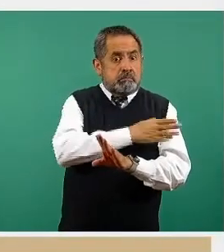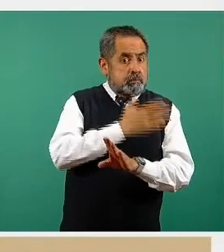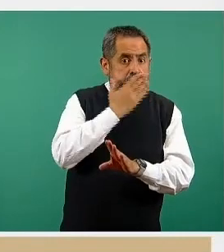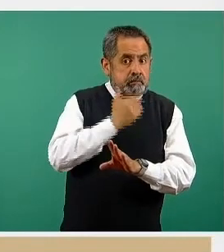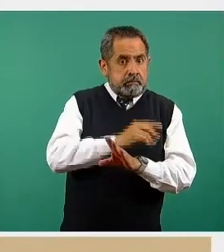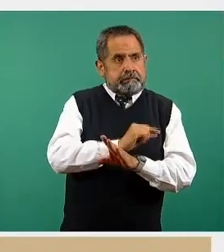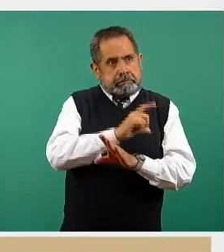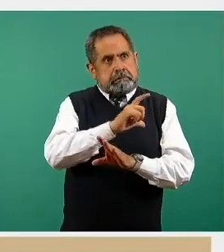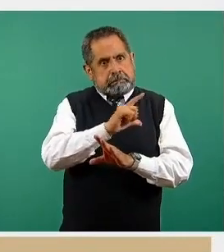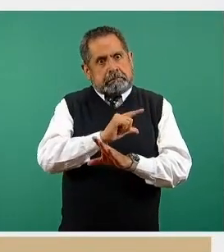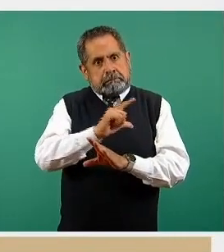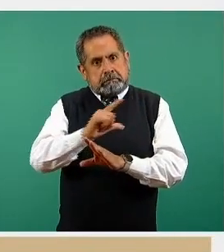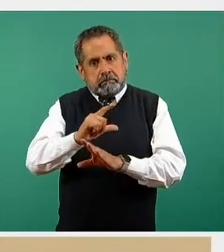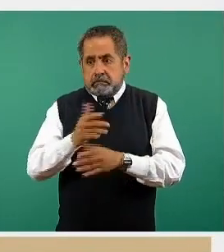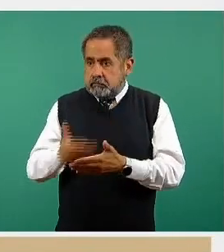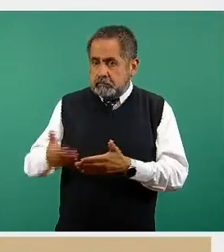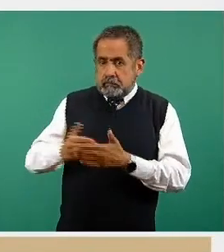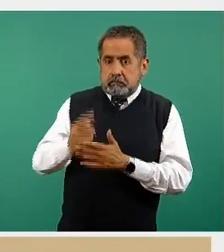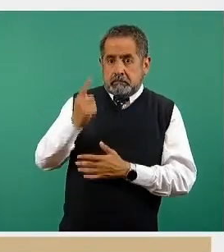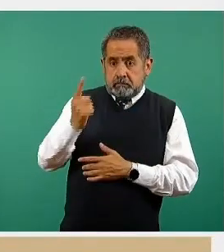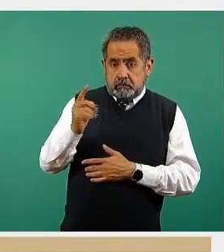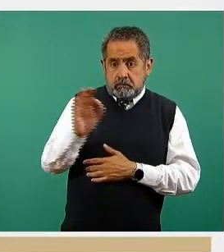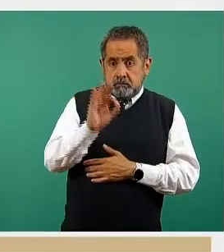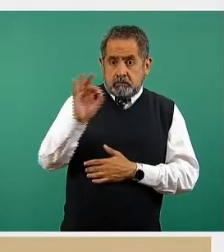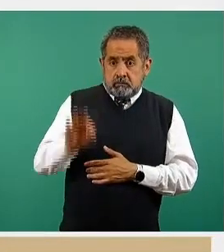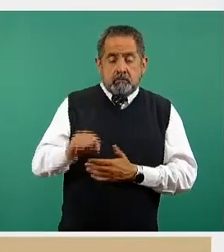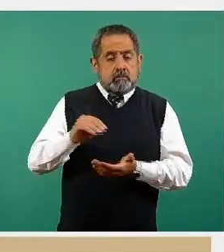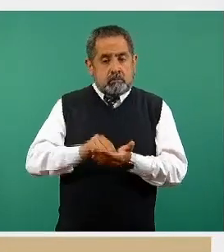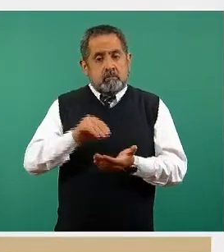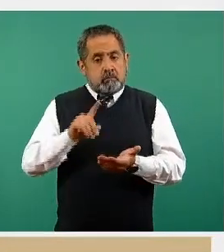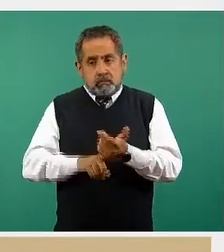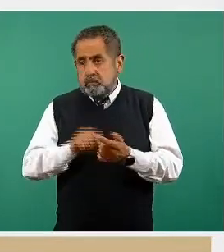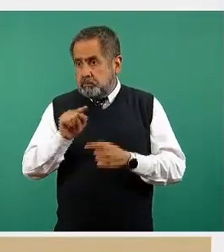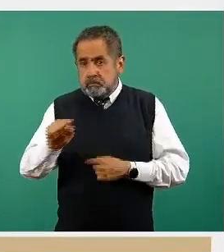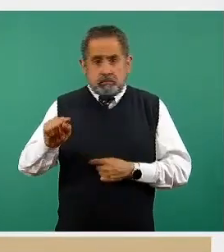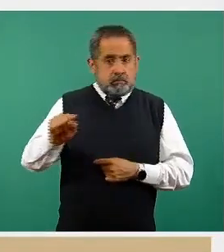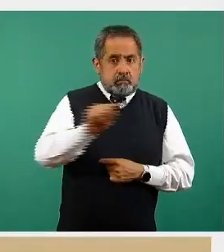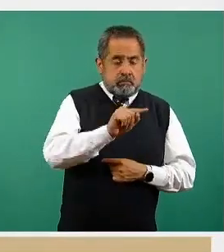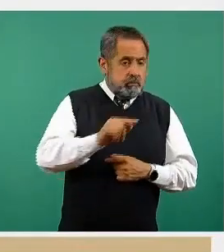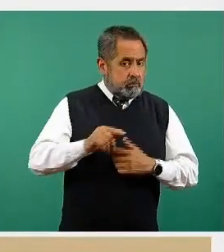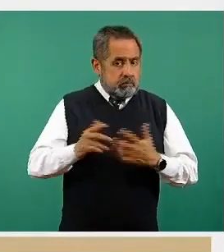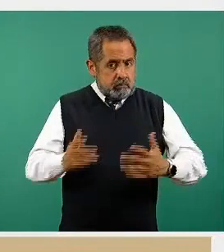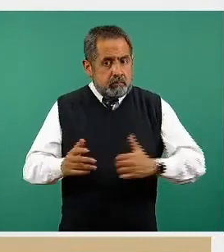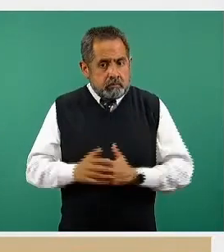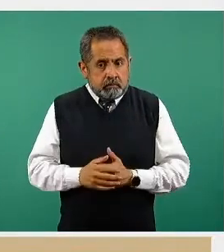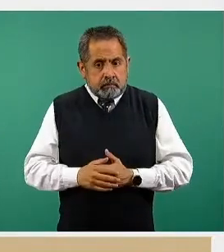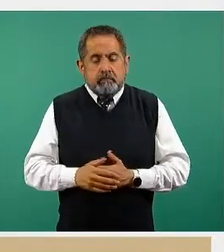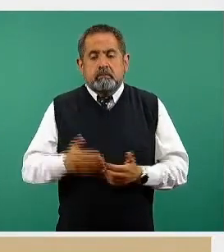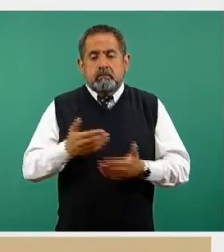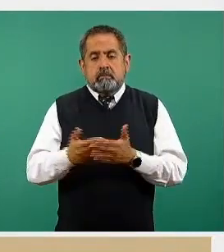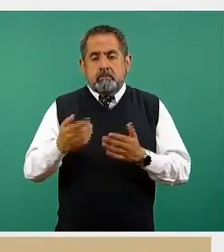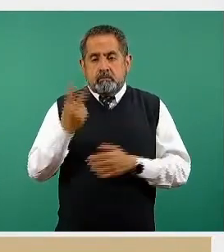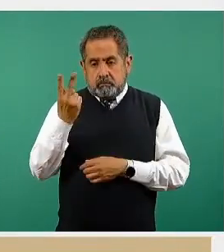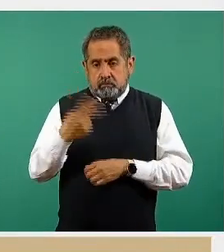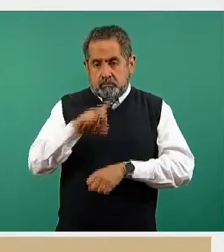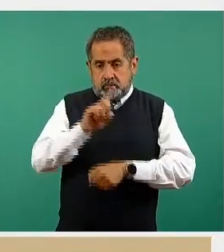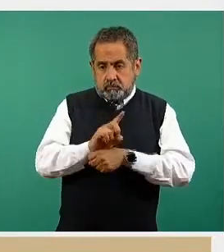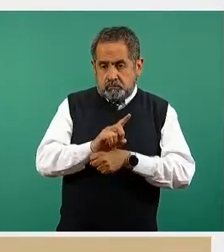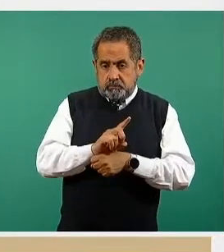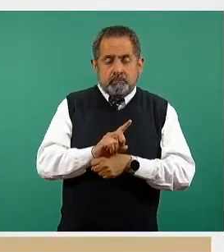en semanas previas, solo en una ocasión, al abrir la semana lo habíamos logrado. Ahora tenemos ya dos días